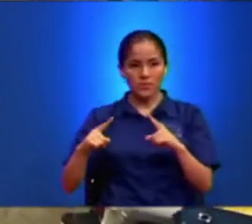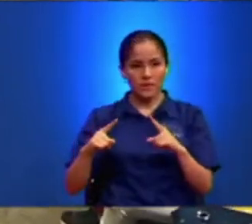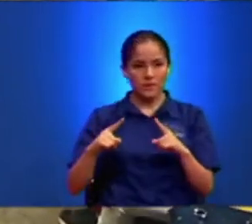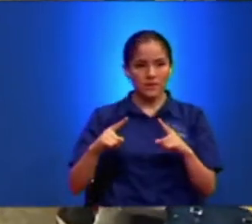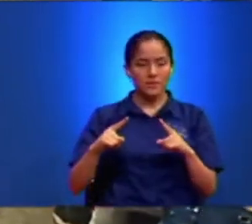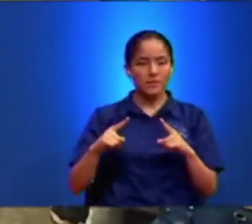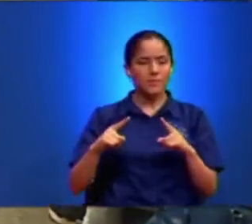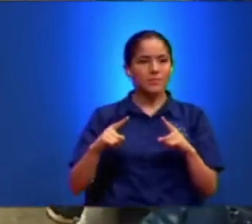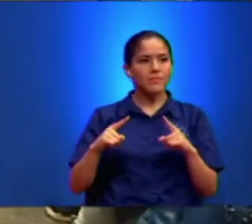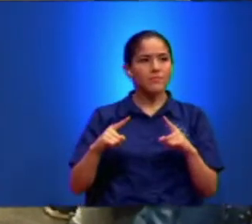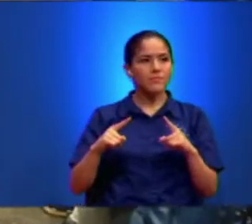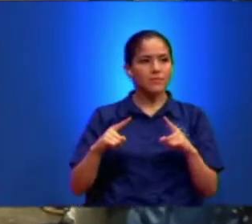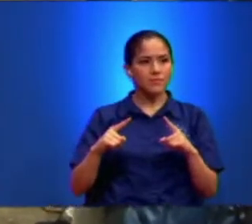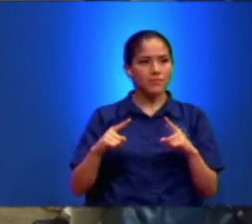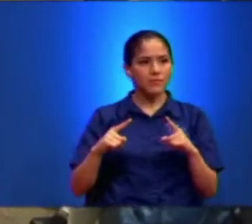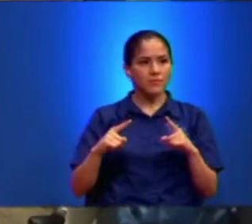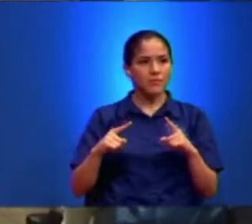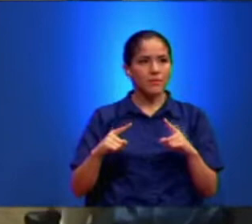Catagelizando